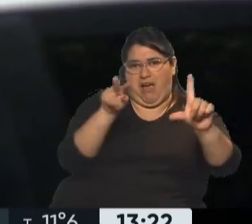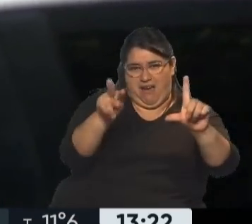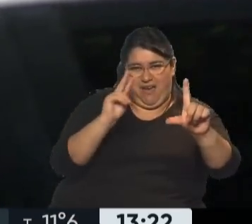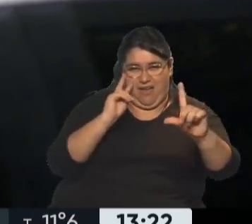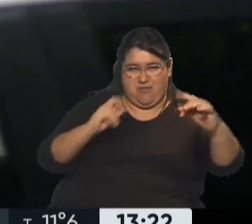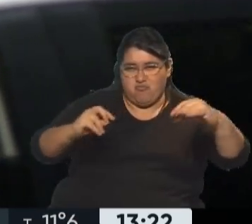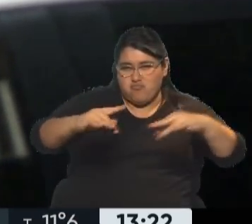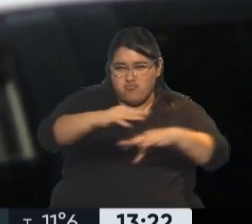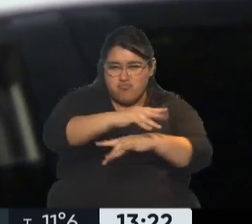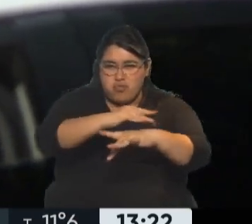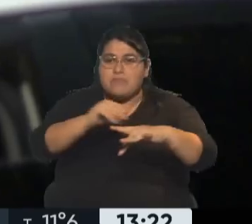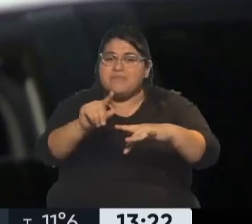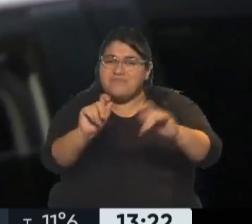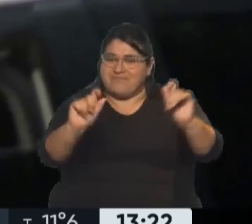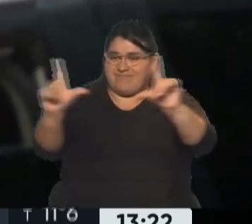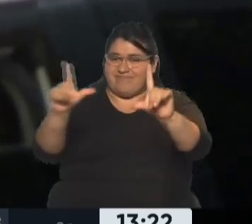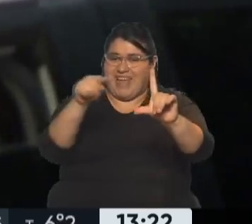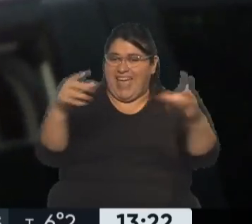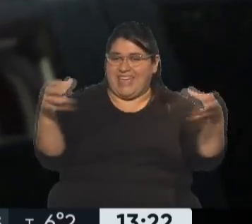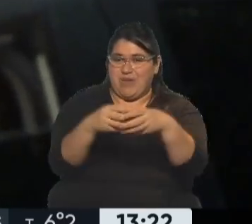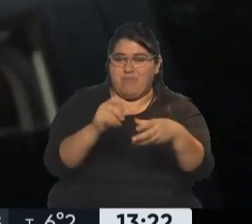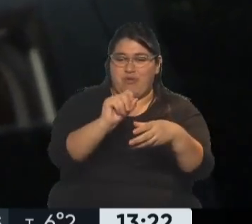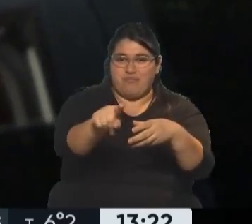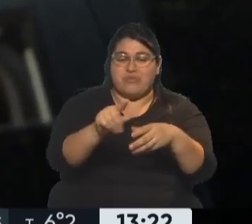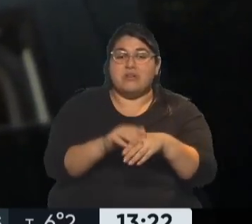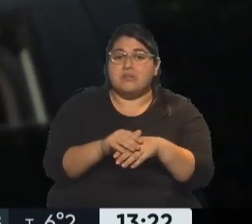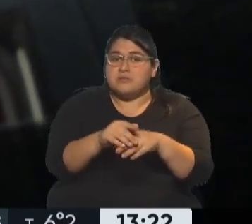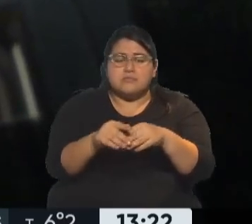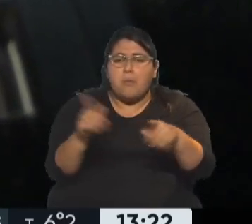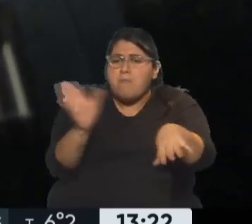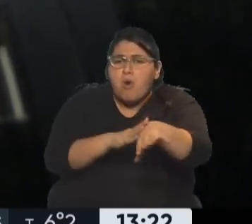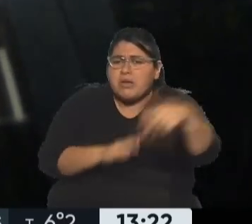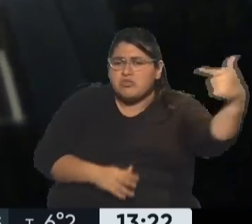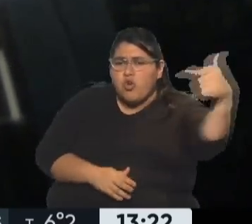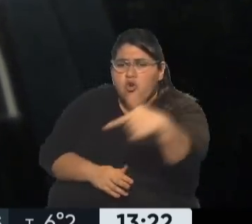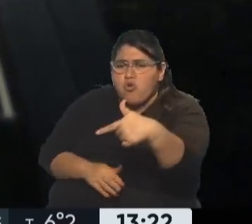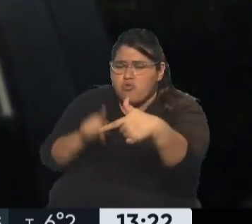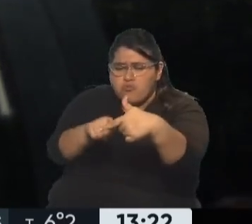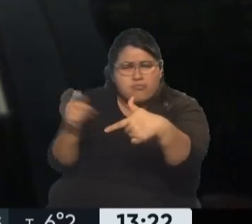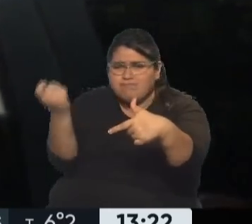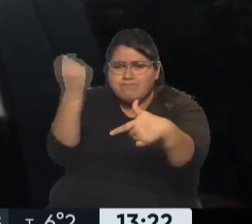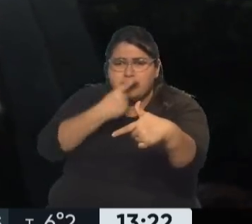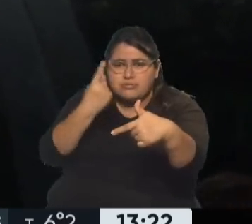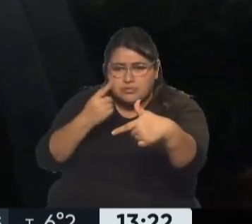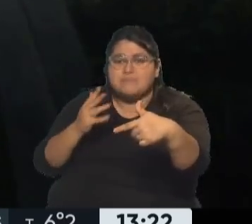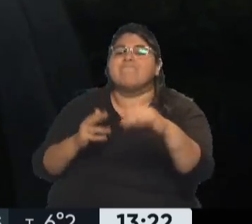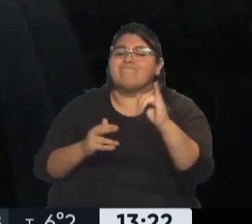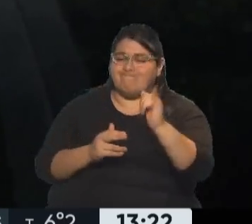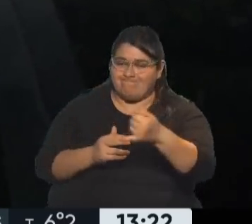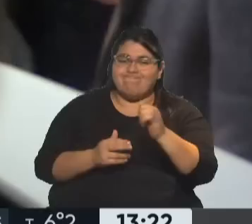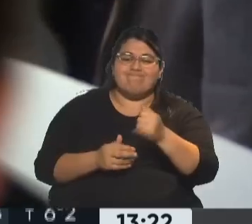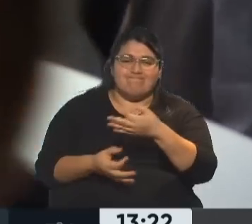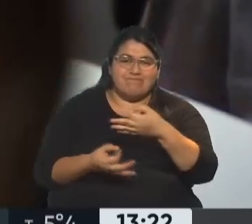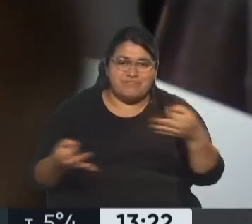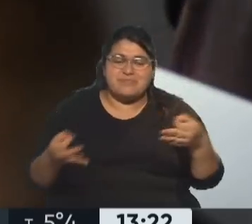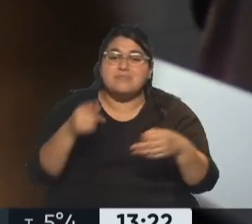la estamos compartiendo, la imagen de la televisión pública del equipo, fue nada, una milésima de segundo. Sí, a tal punto